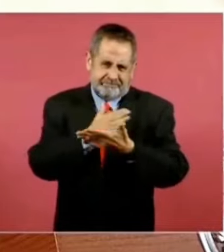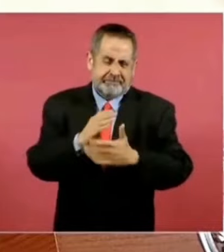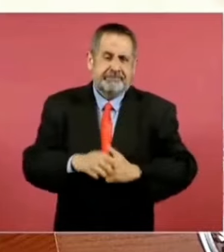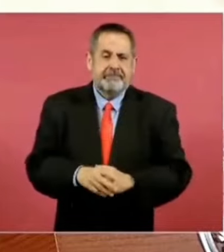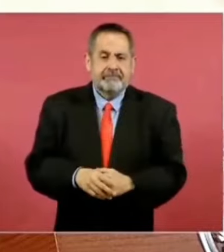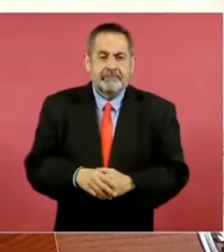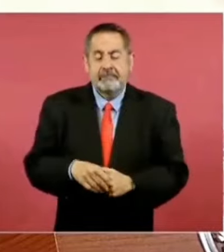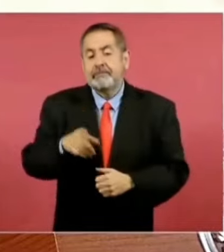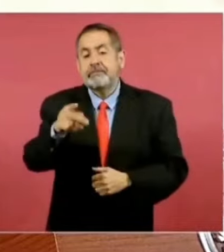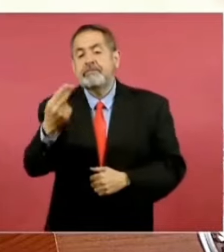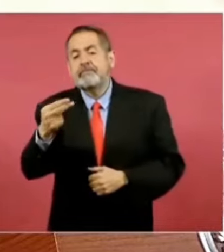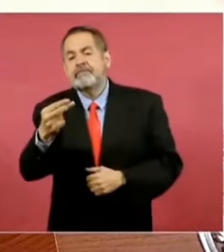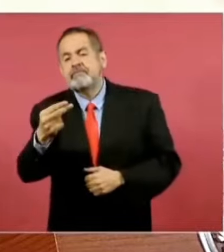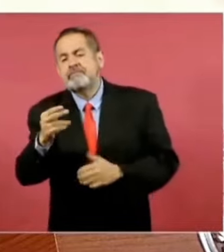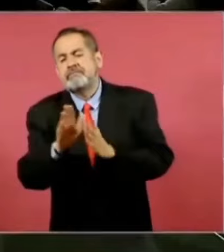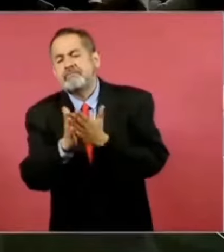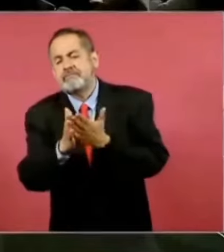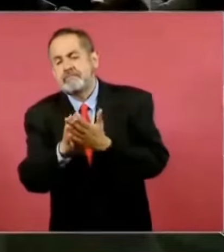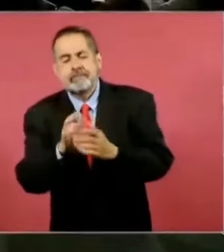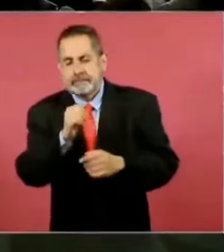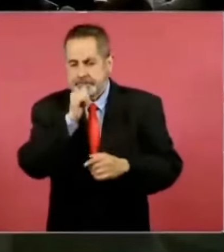Ah, eso sí, no se los voy a decir.